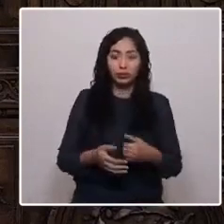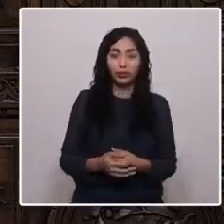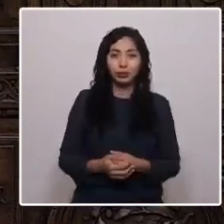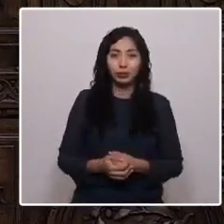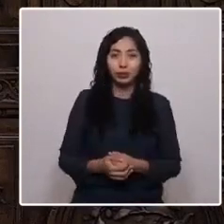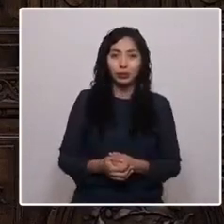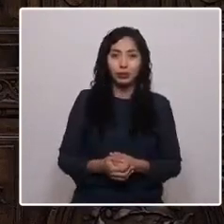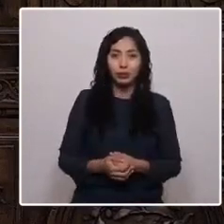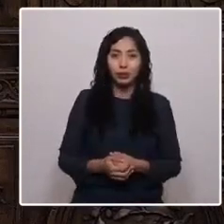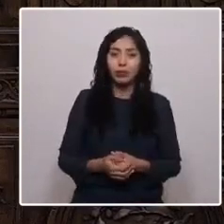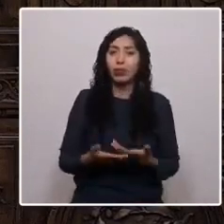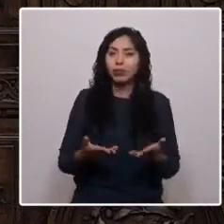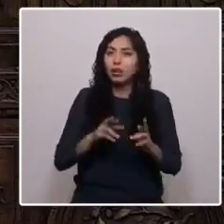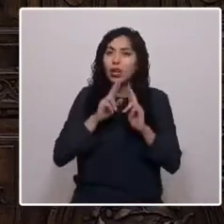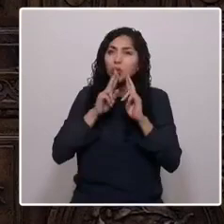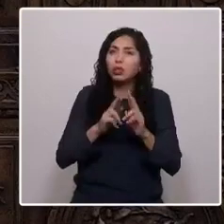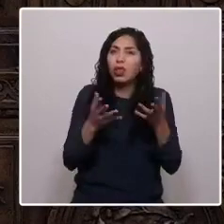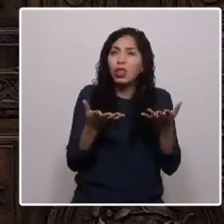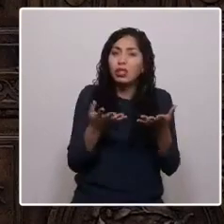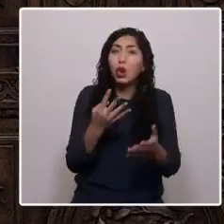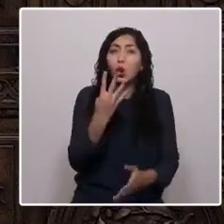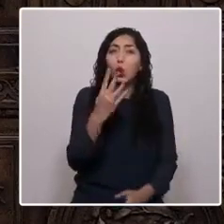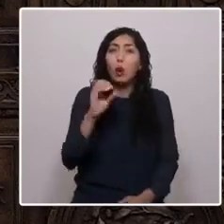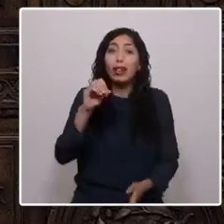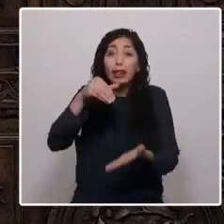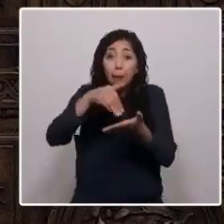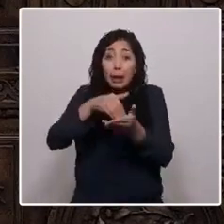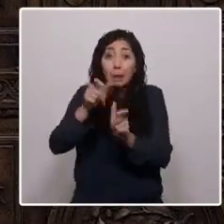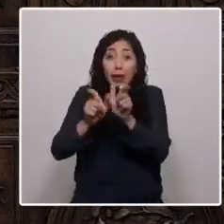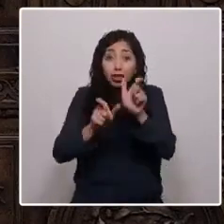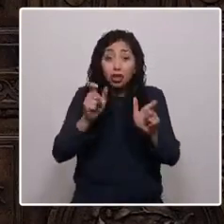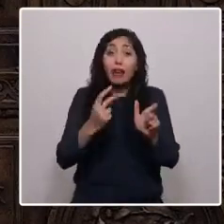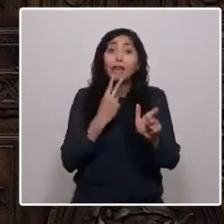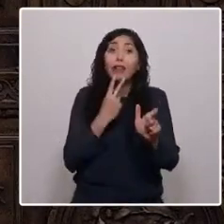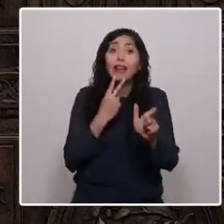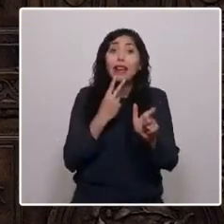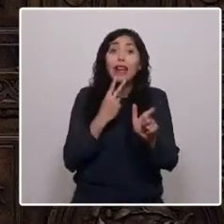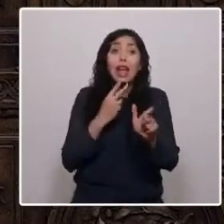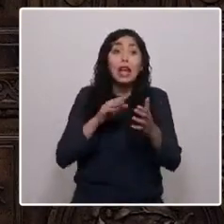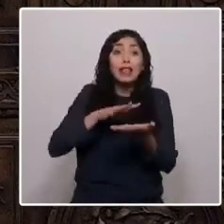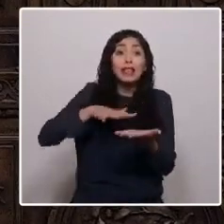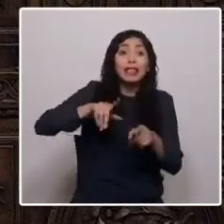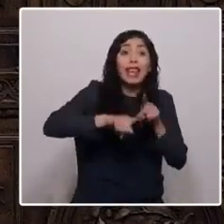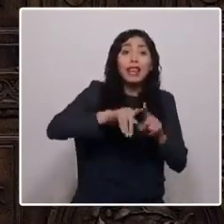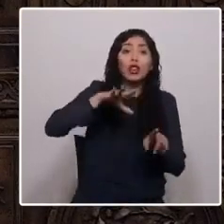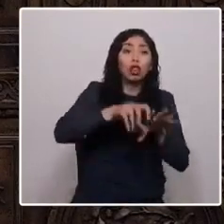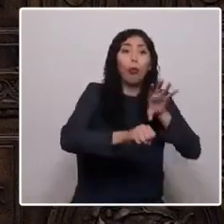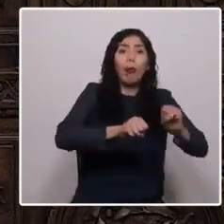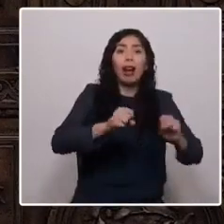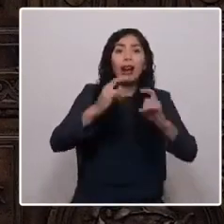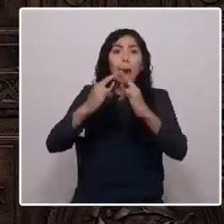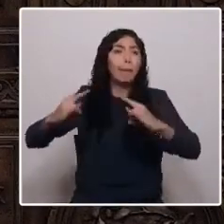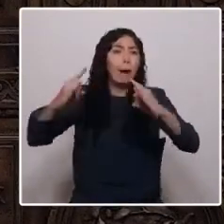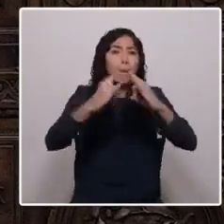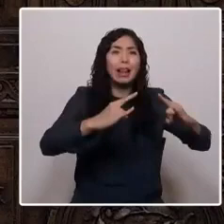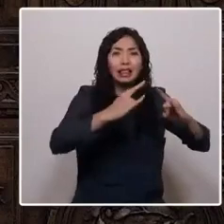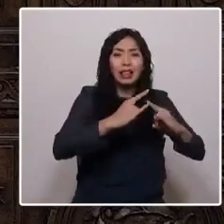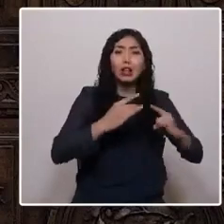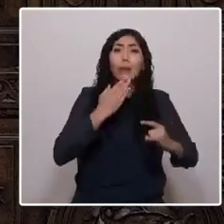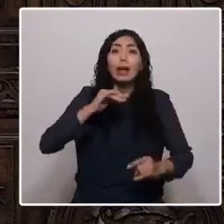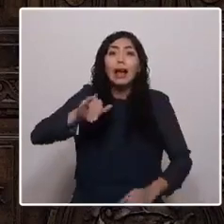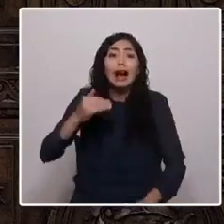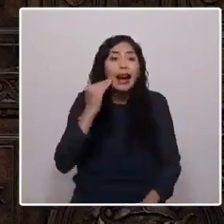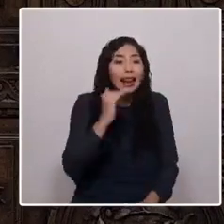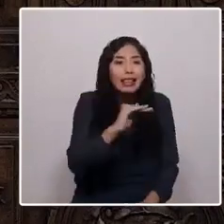Resultado de esto, 40.000 personas viviendo en tomas de terrenos y campamentos, colapso en los jardines infantiles,